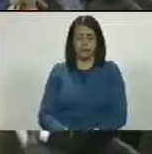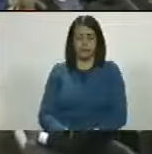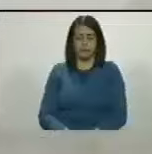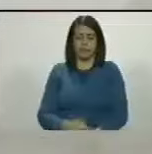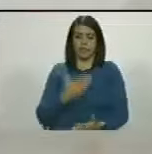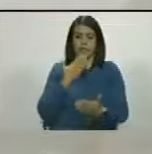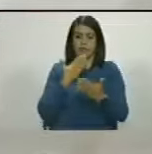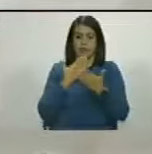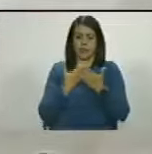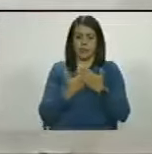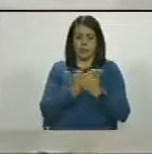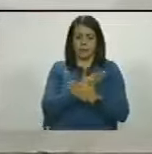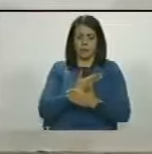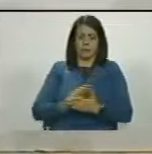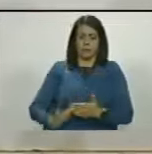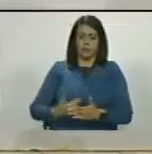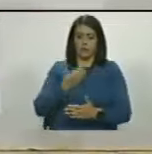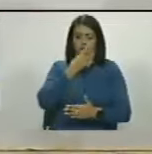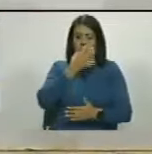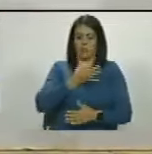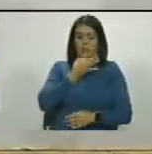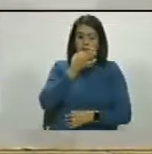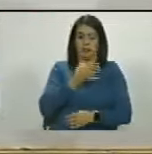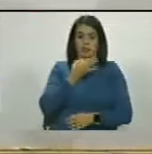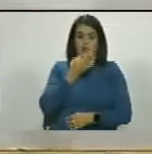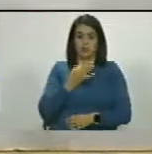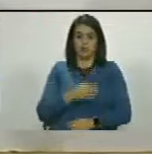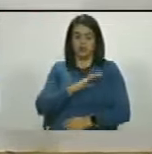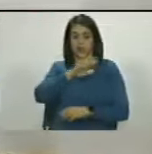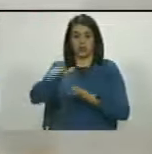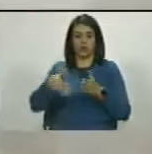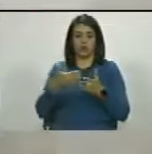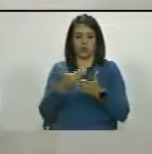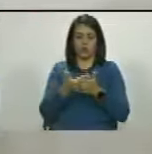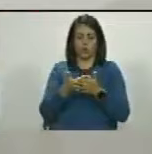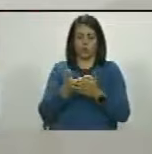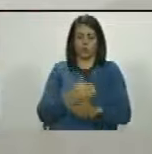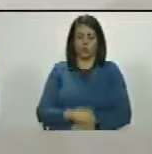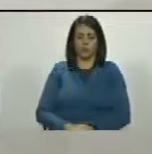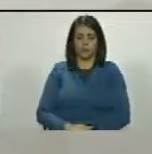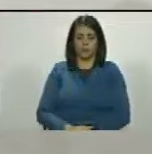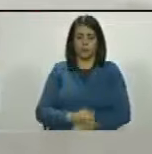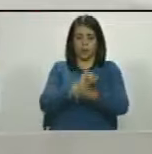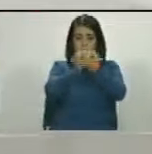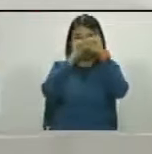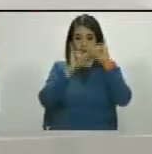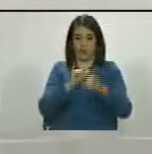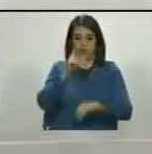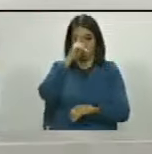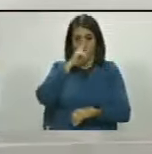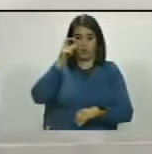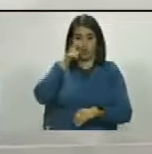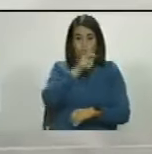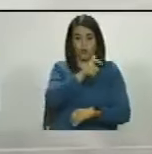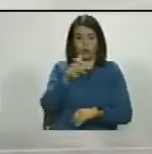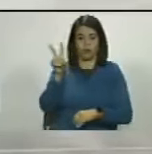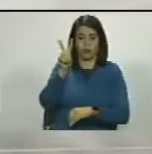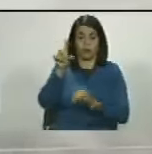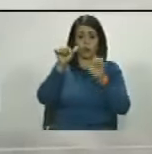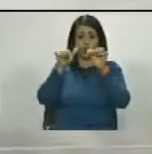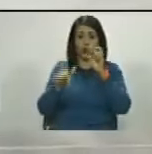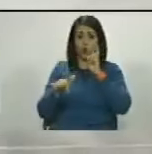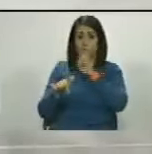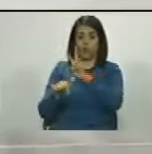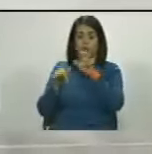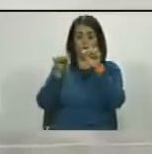Gracias, presidente. Buenas tardes para todas y para todos. Feliz año al pueblo de Venezuela que nos ven vivos hoy